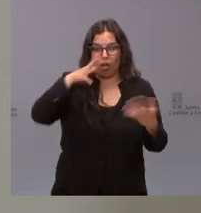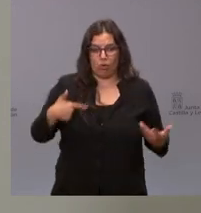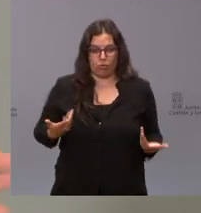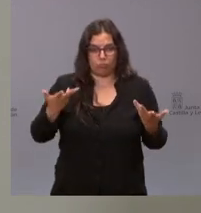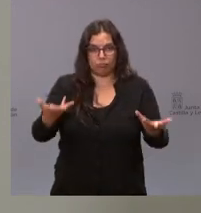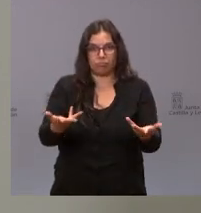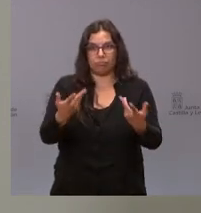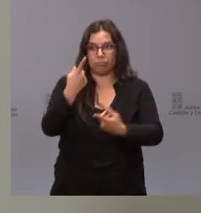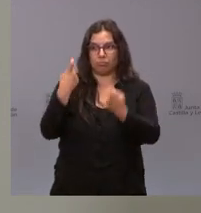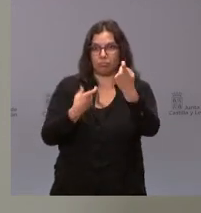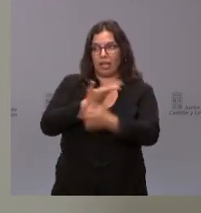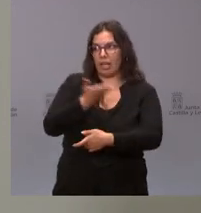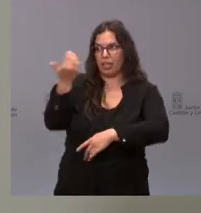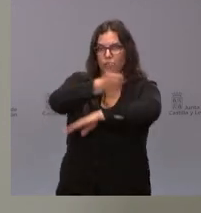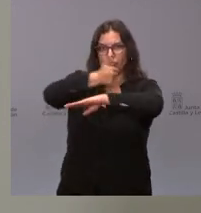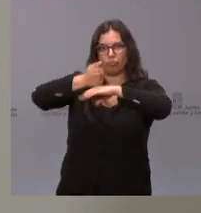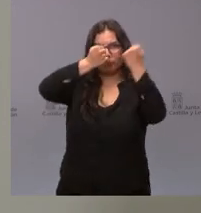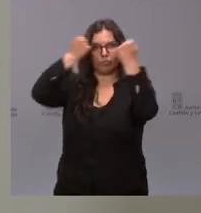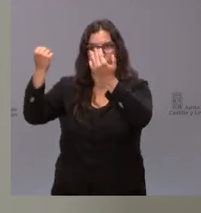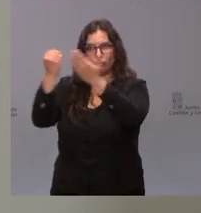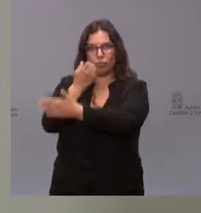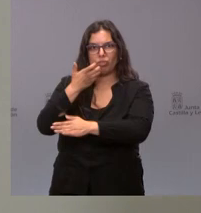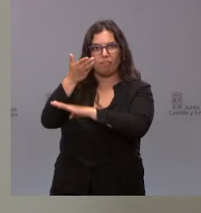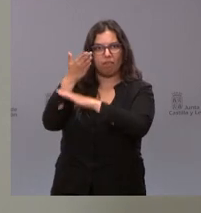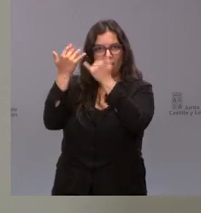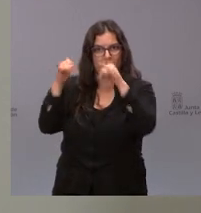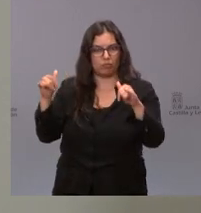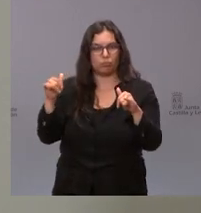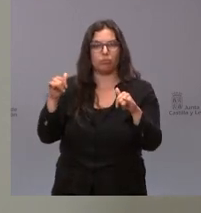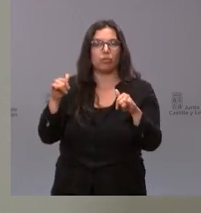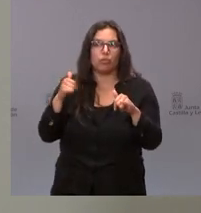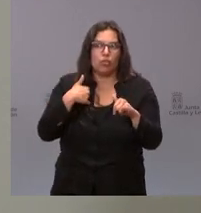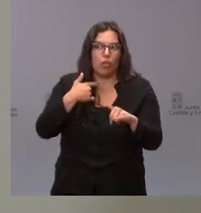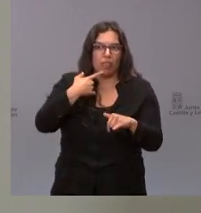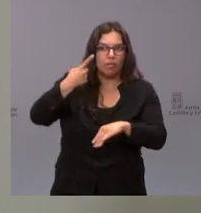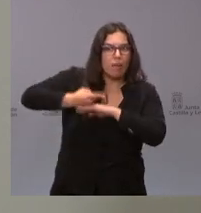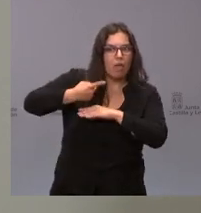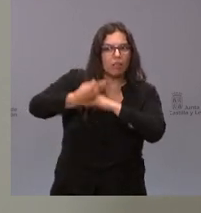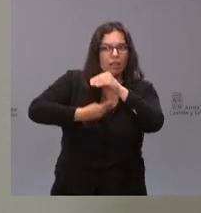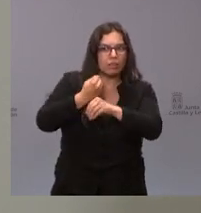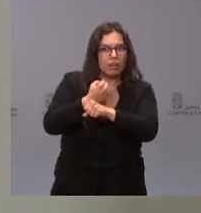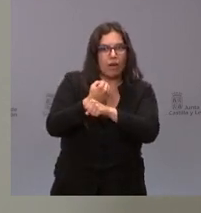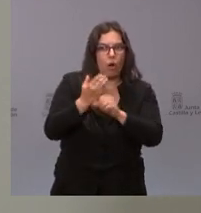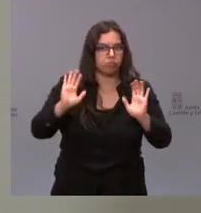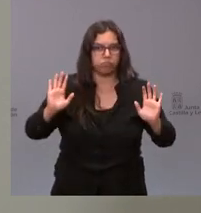el resto de altos carros lo están en cada uno de los actos que tienen a su disposición y no seré yo quien les diga cómo tienen que hacer ustedes su trabajo todo lo